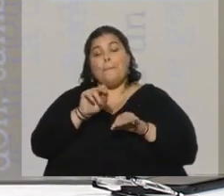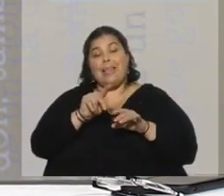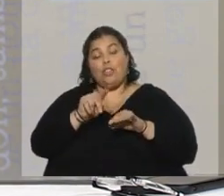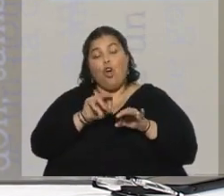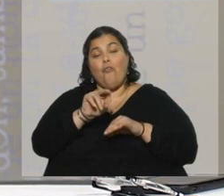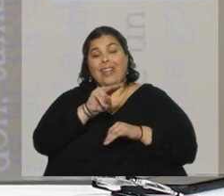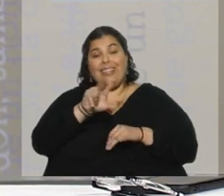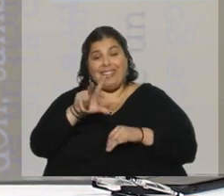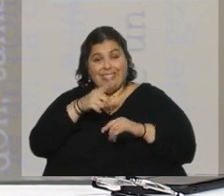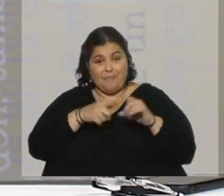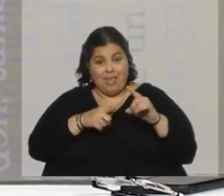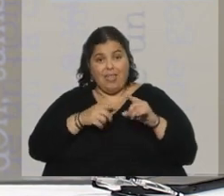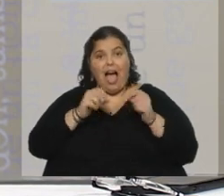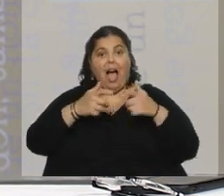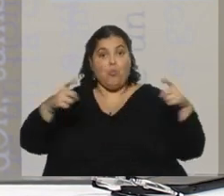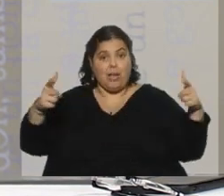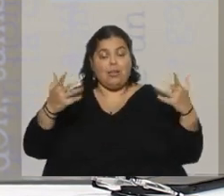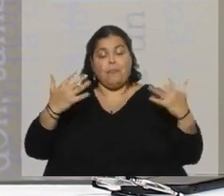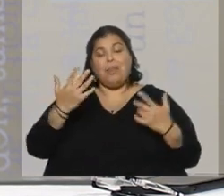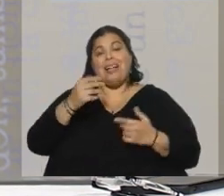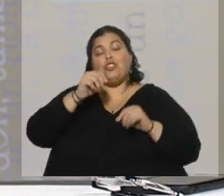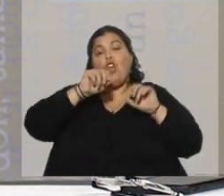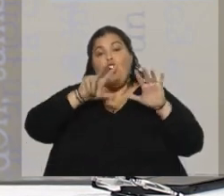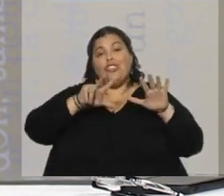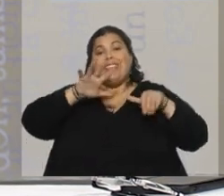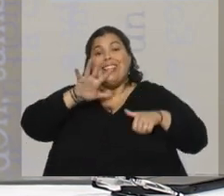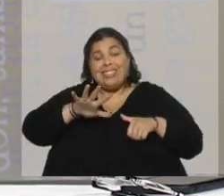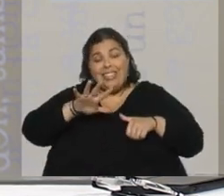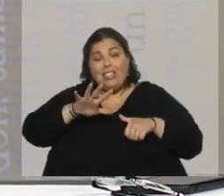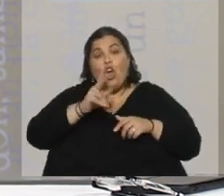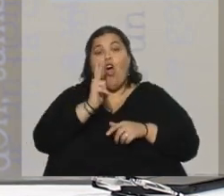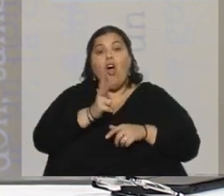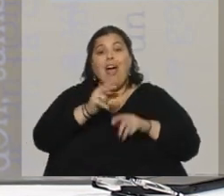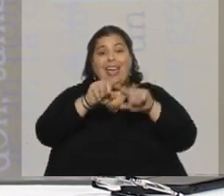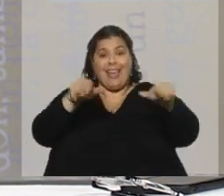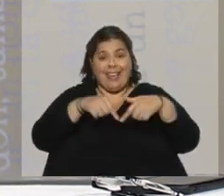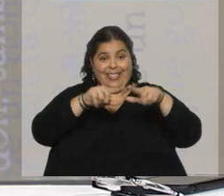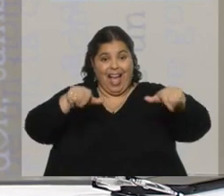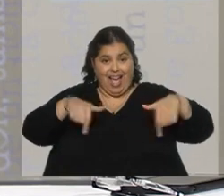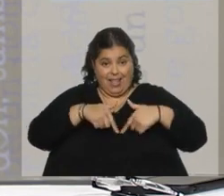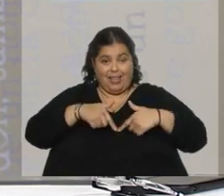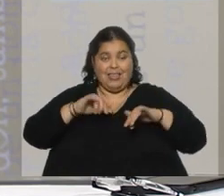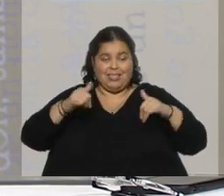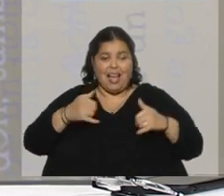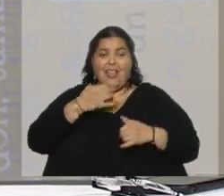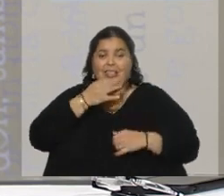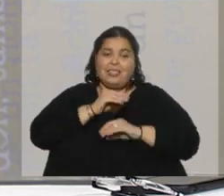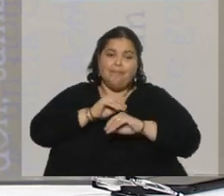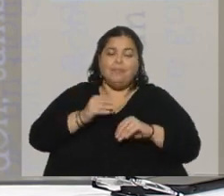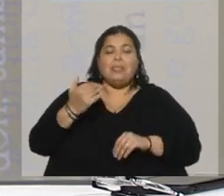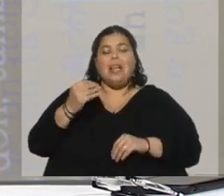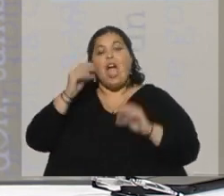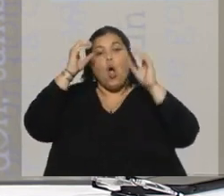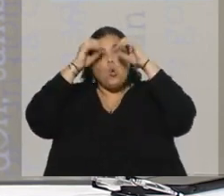que el año pasado incorporó 30 hectáreas, en total son 85 hectáreas. Está previsto, se hizo el anuncio meses atrás, que Google